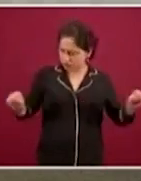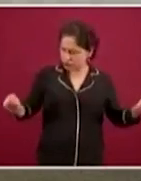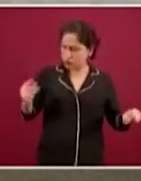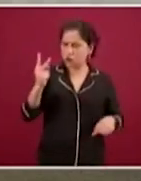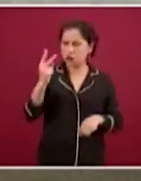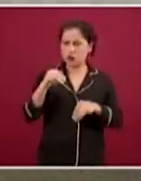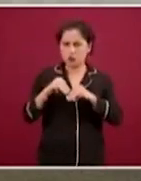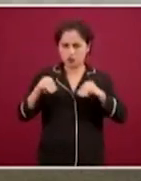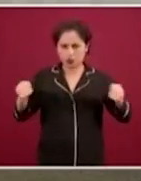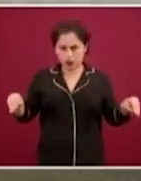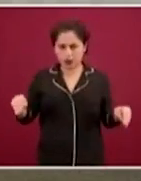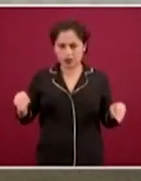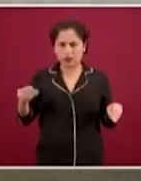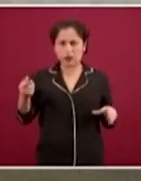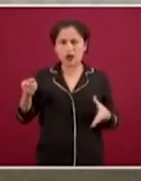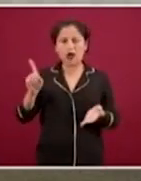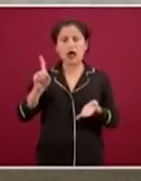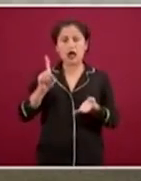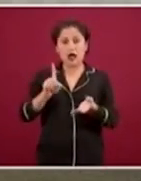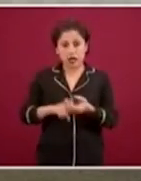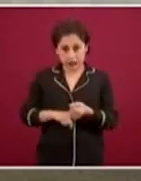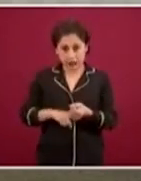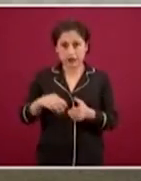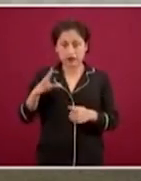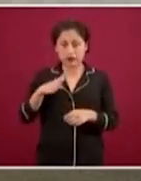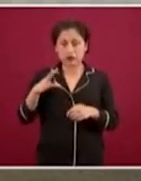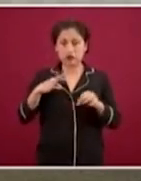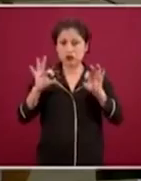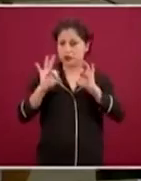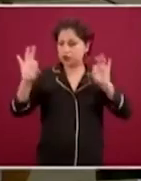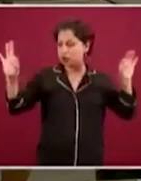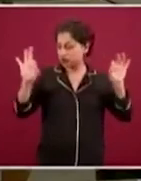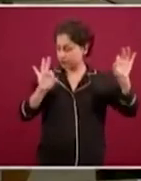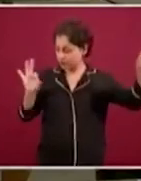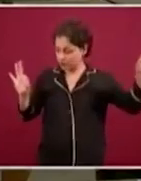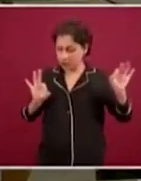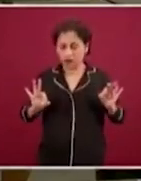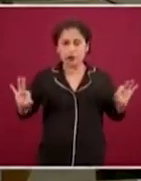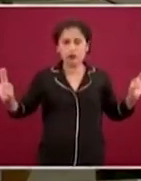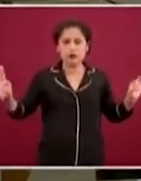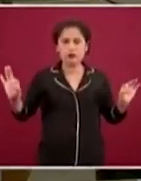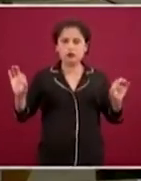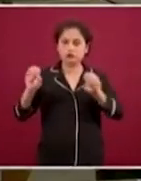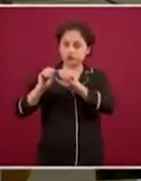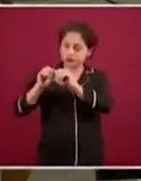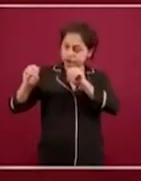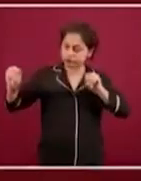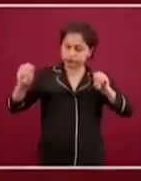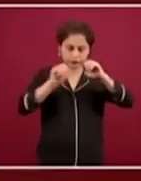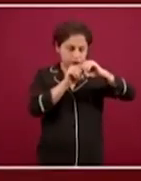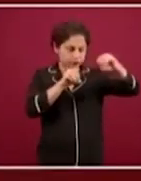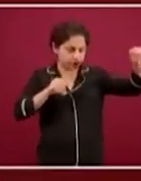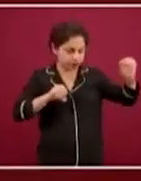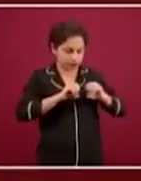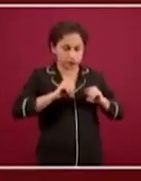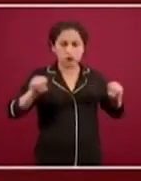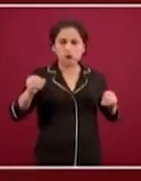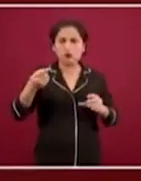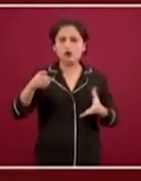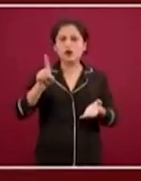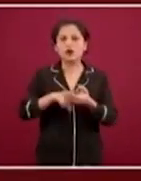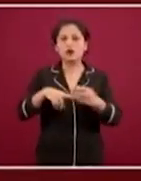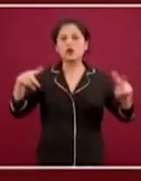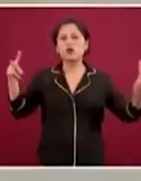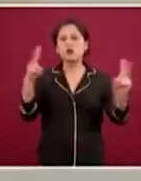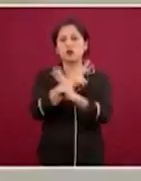unos tubitos por los que se produce un aerosol con una sustancia desinfectante, y